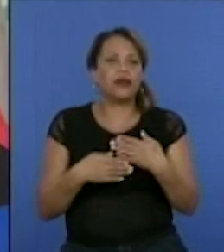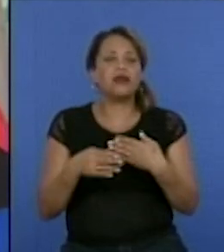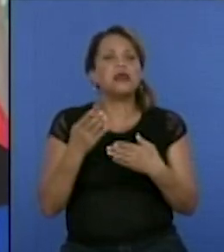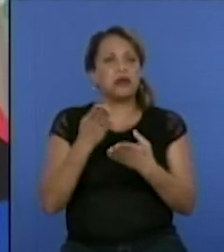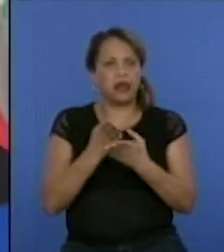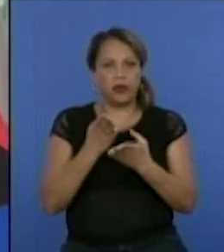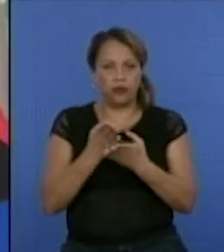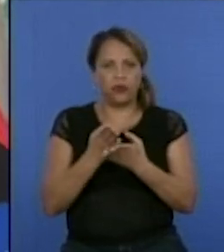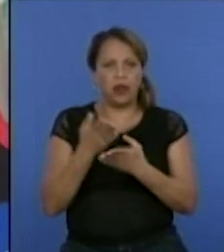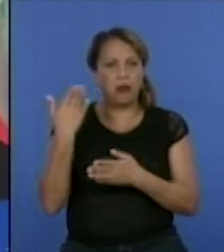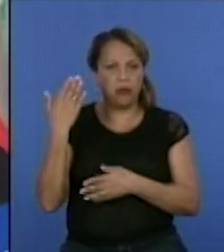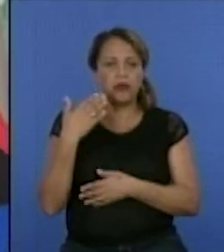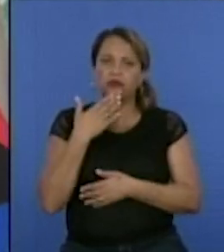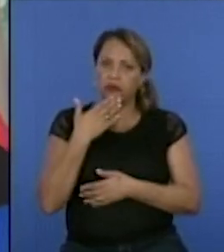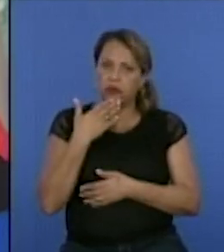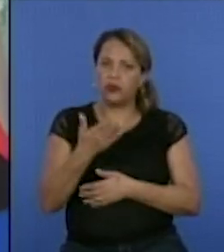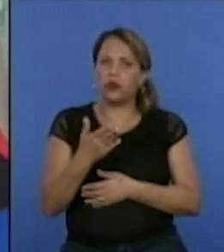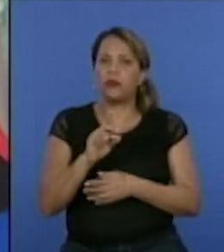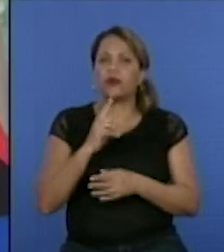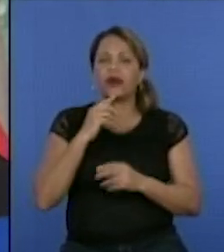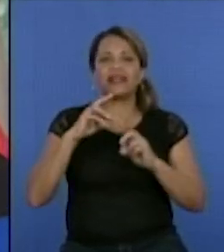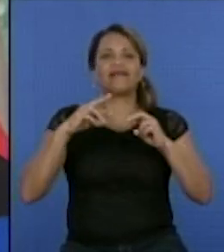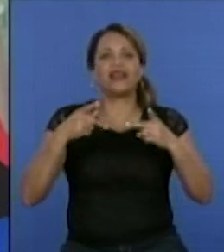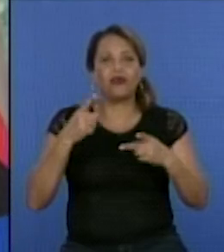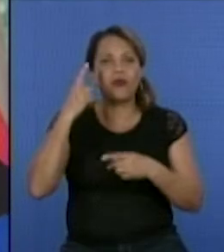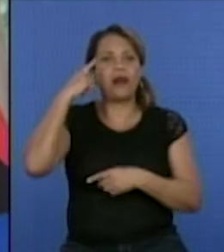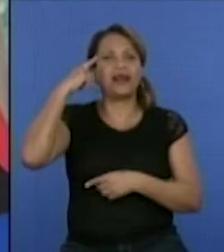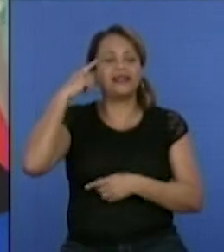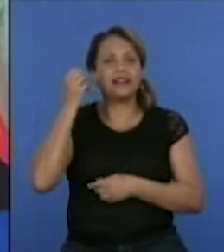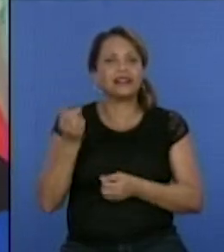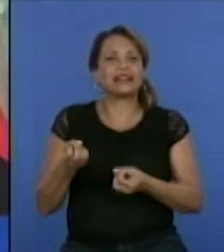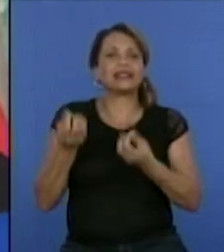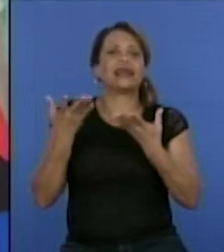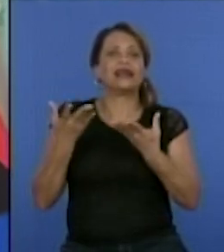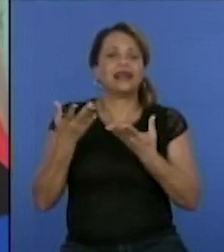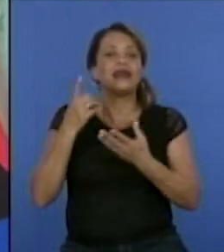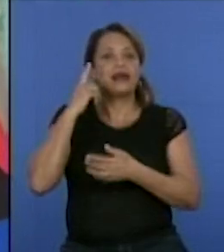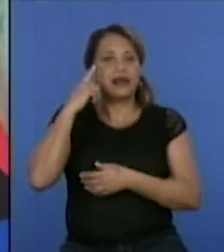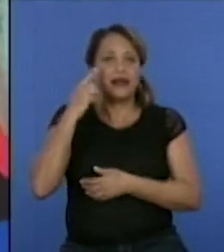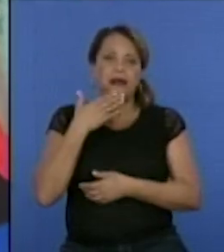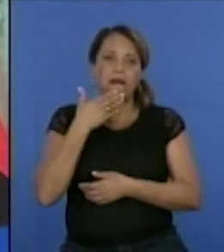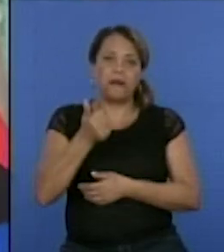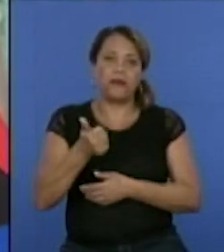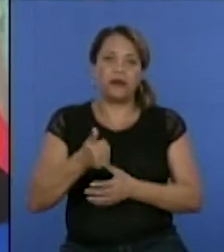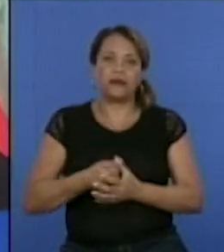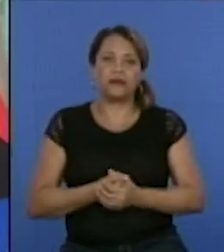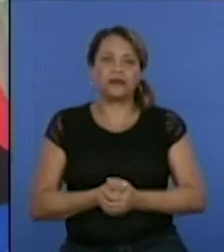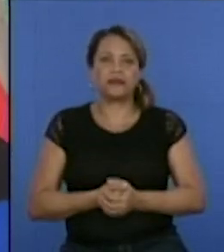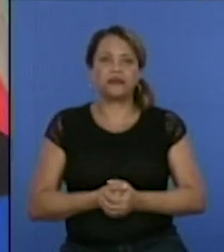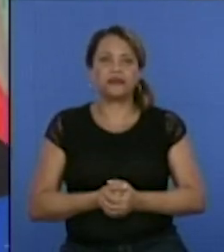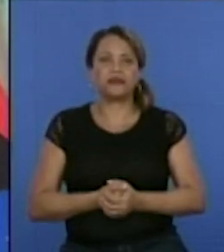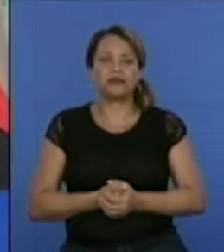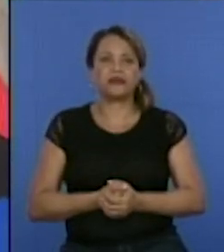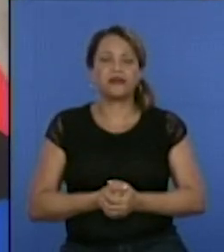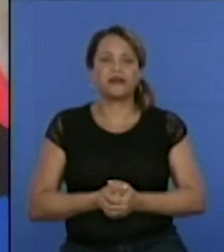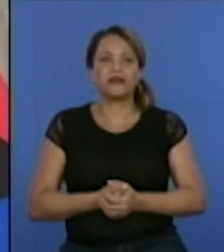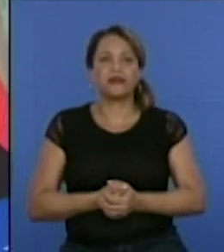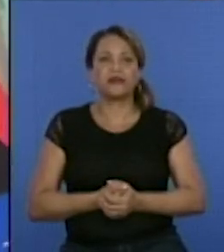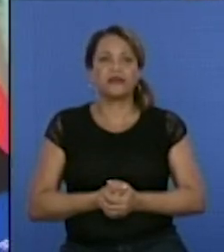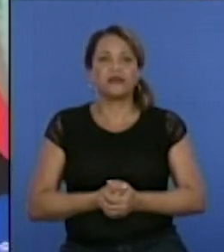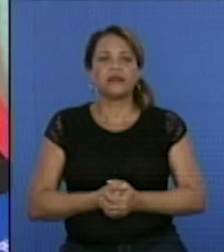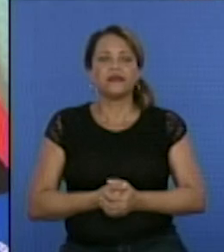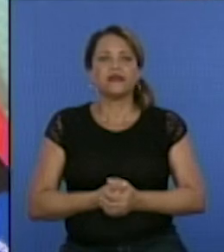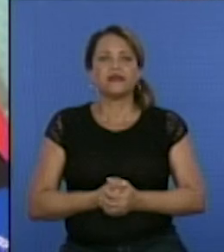escolaridad y eso les vuelve a activar la mente porque no todo el mundo tiene una casa de abuelos donde ir